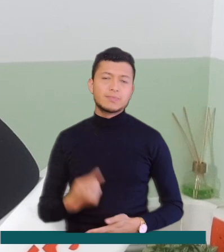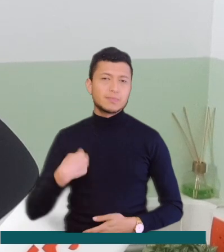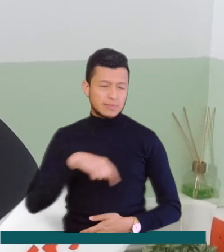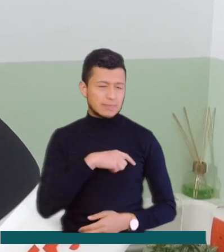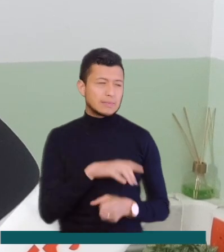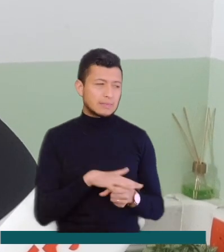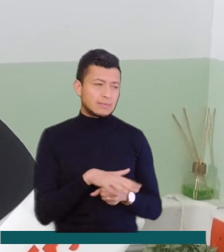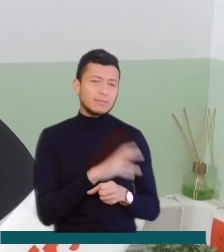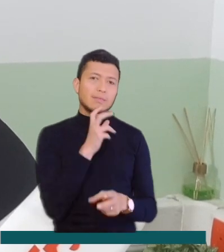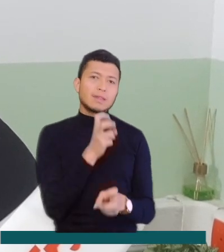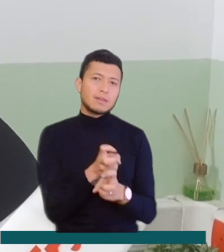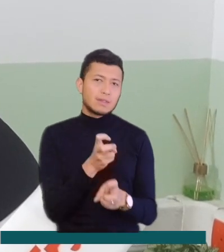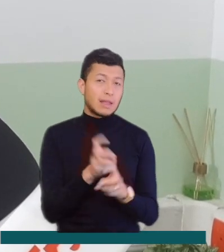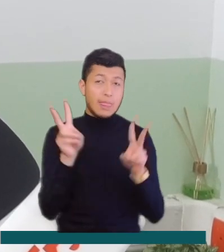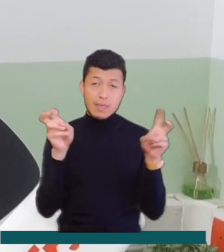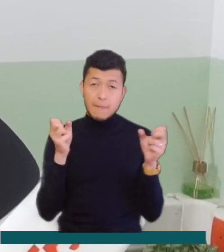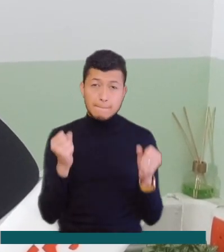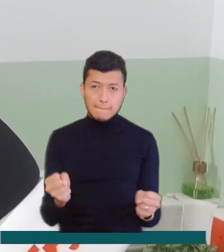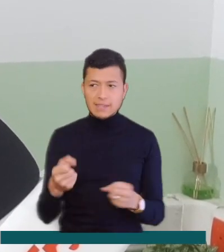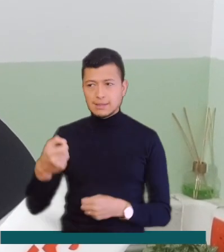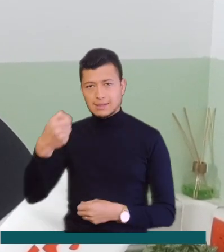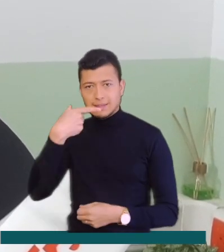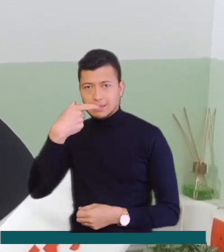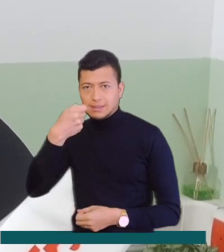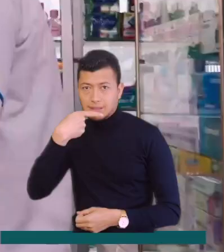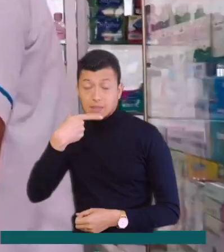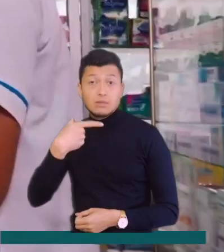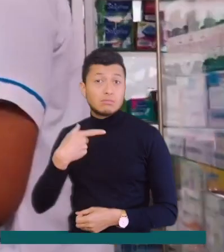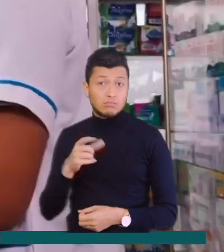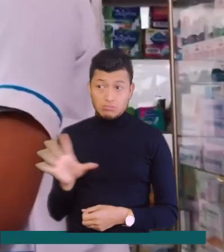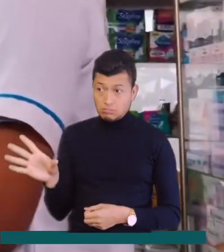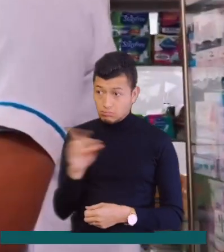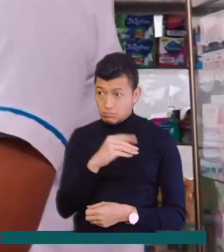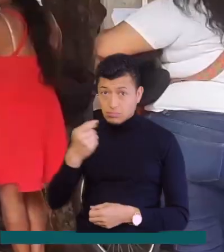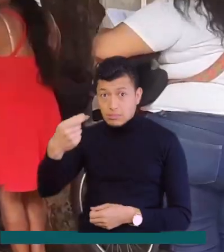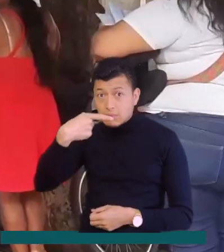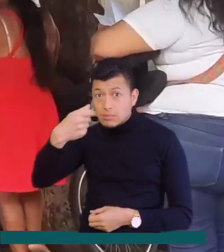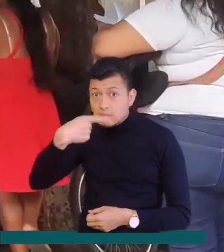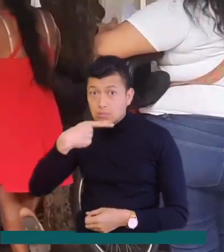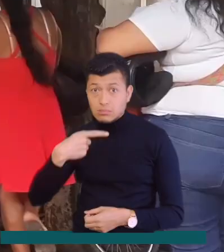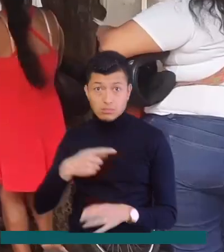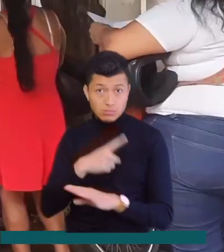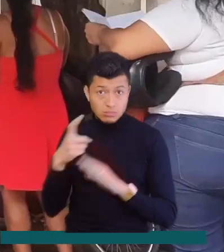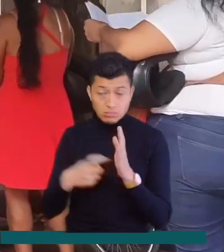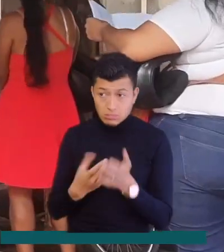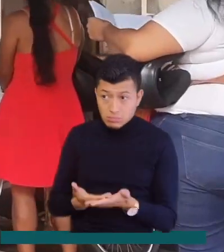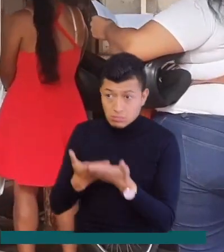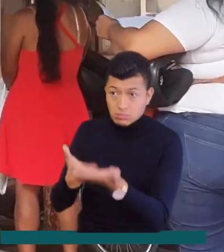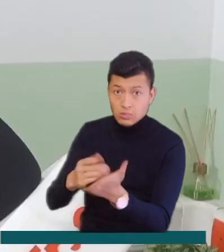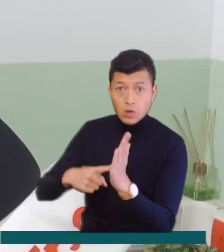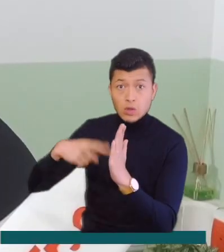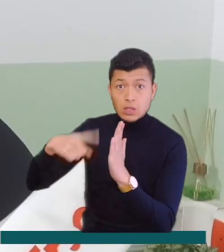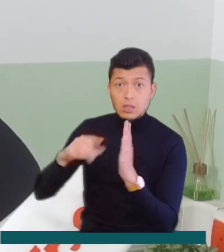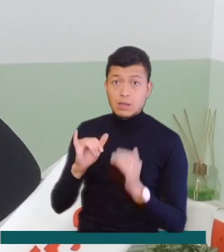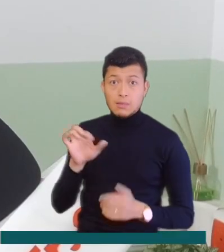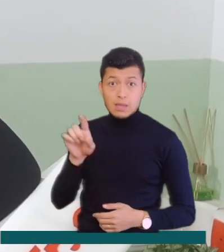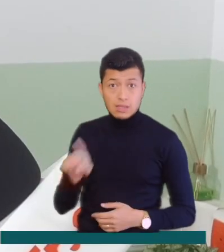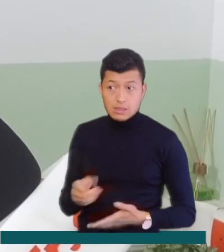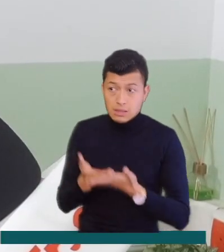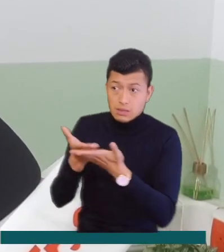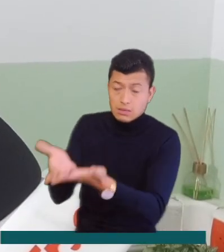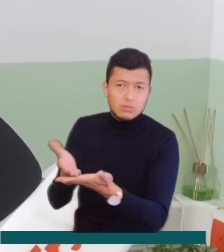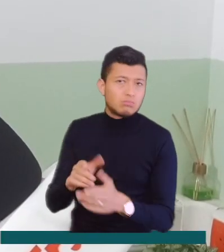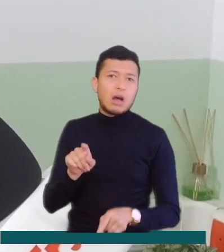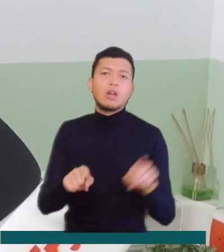sobre todo en el tema de medicamentos, porque no todos los medicamentos los entrega dentro del contrato la EPS.